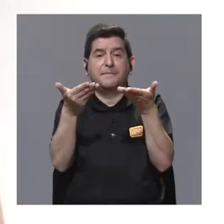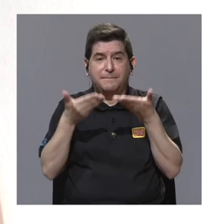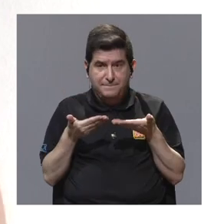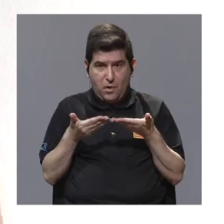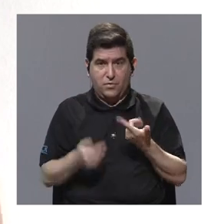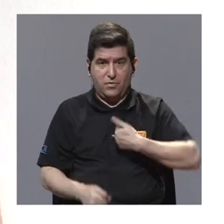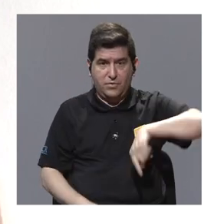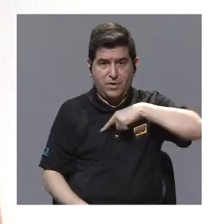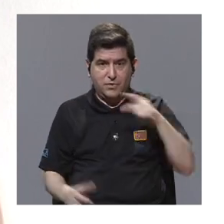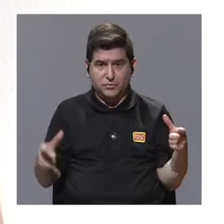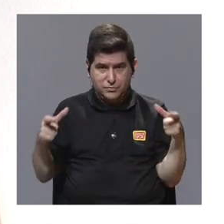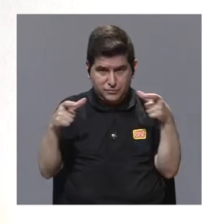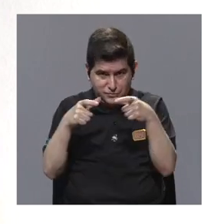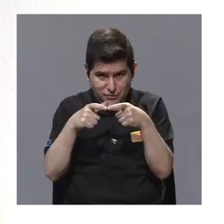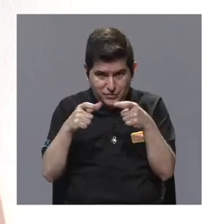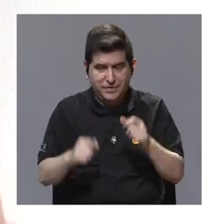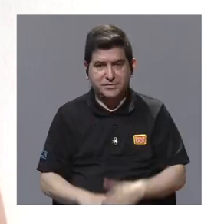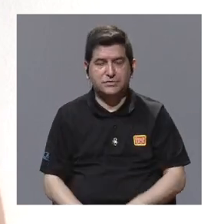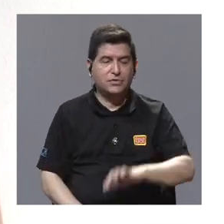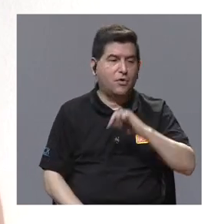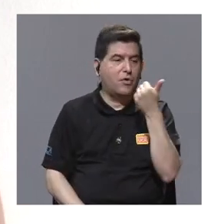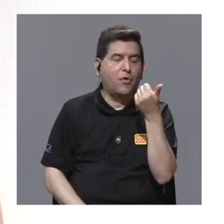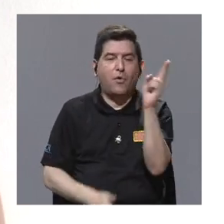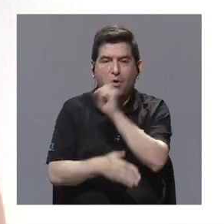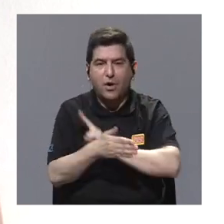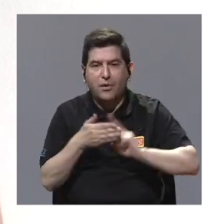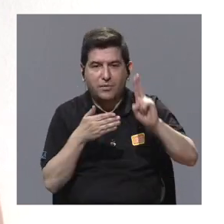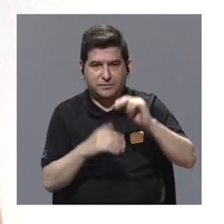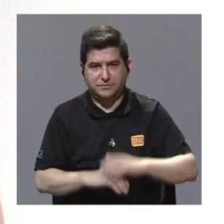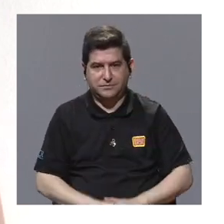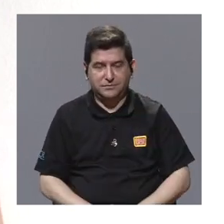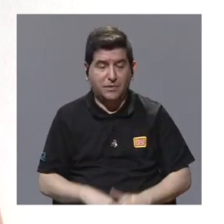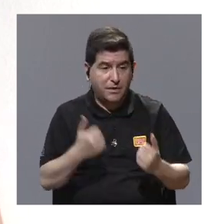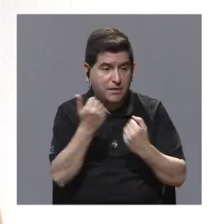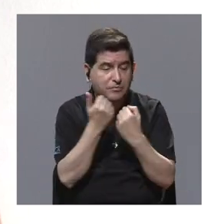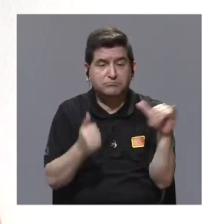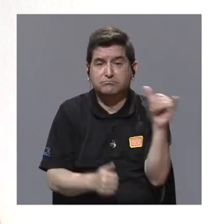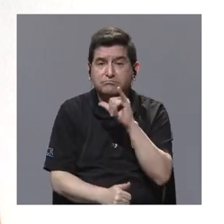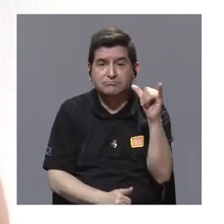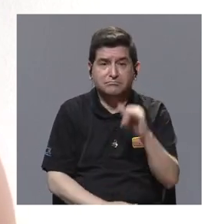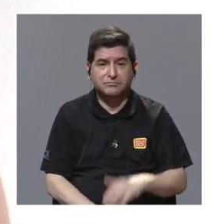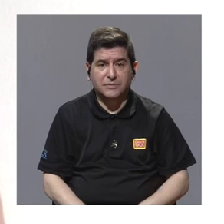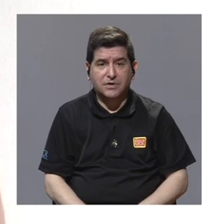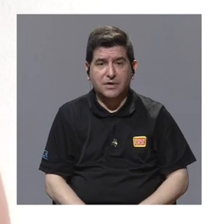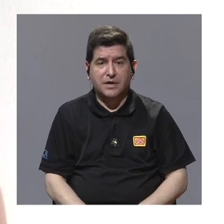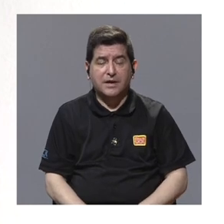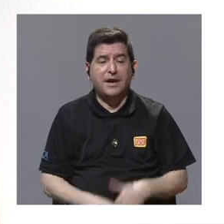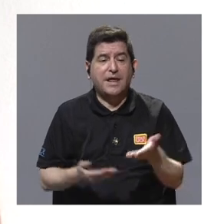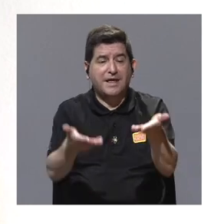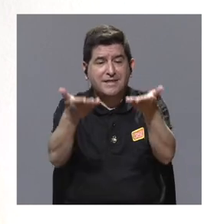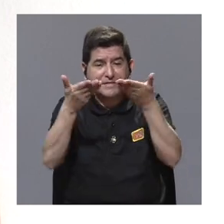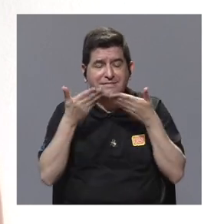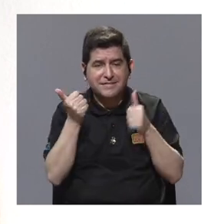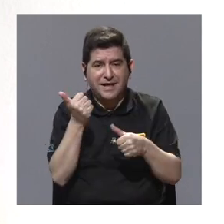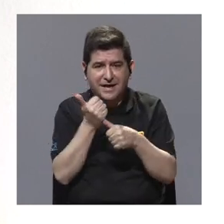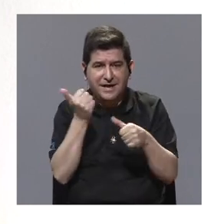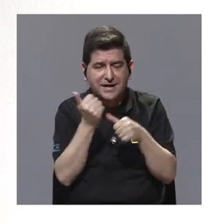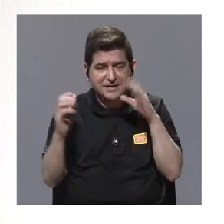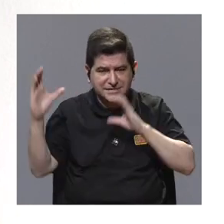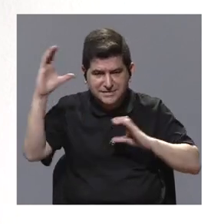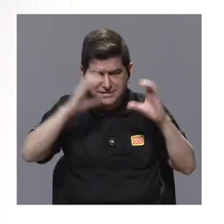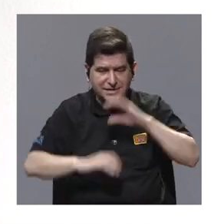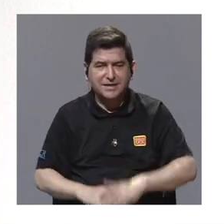en conectarnos con otras universidades, ese apoyo que puedan darnos en proveer asesoramiento